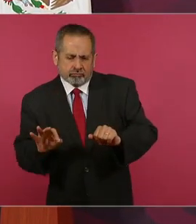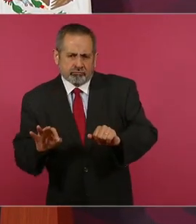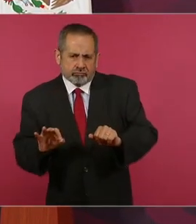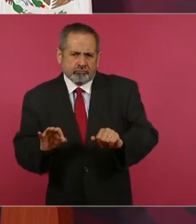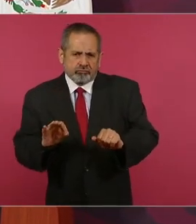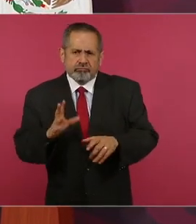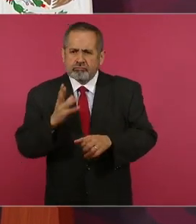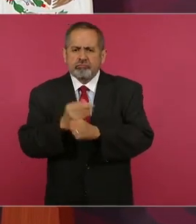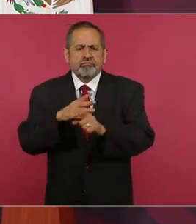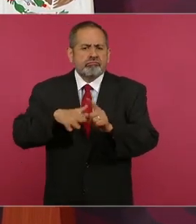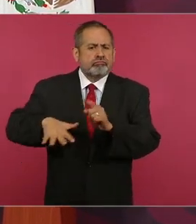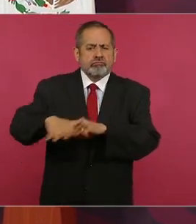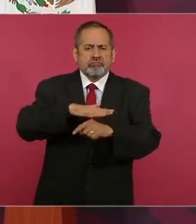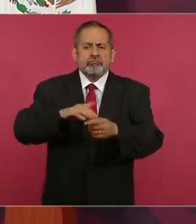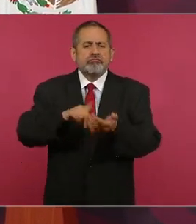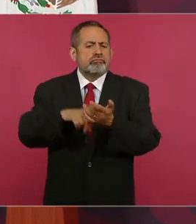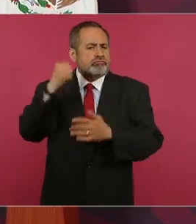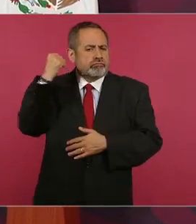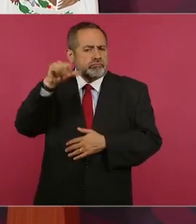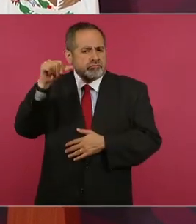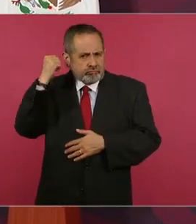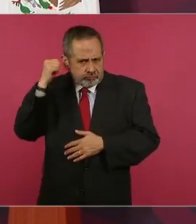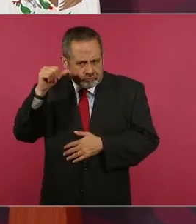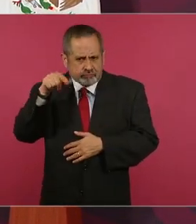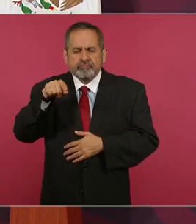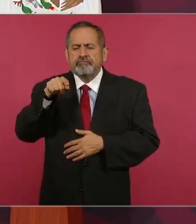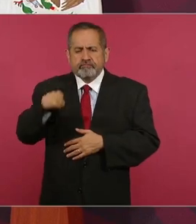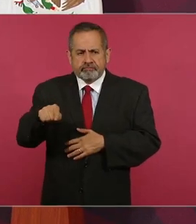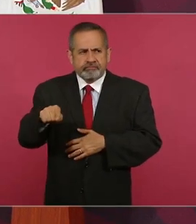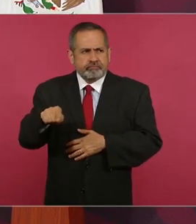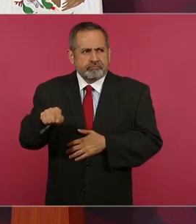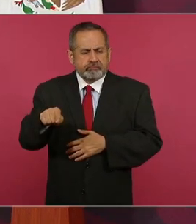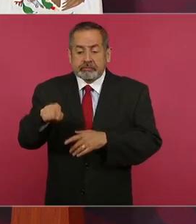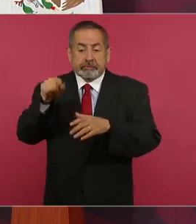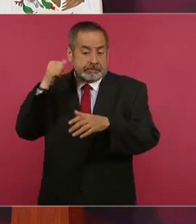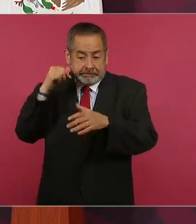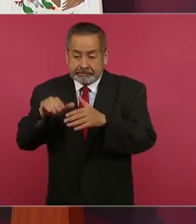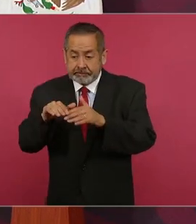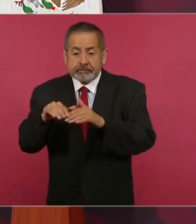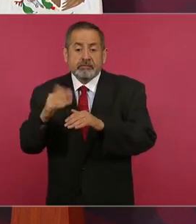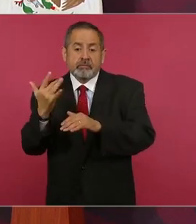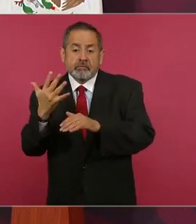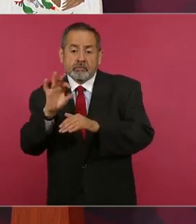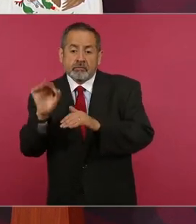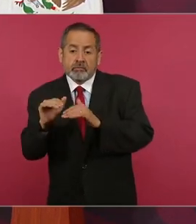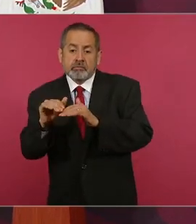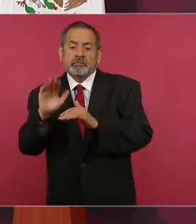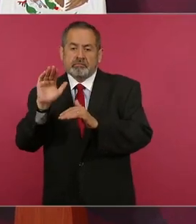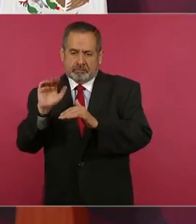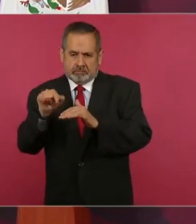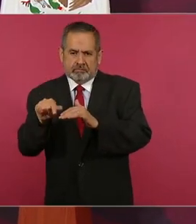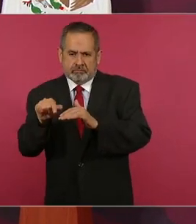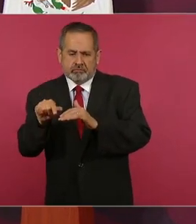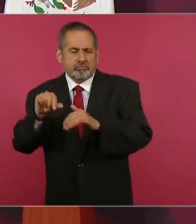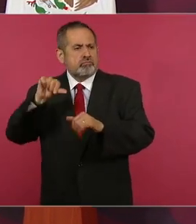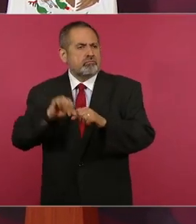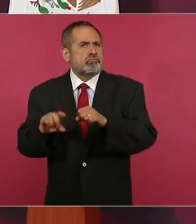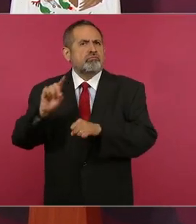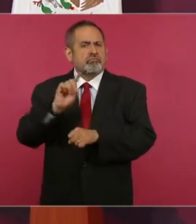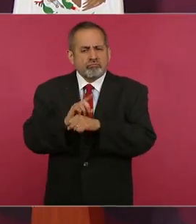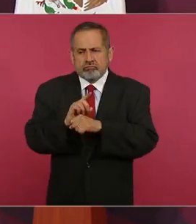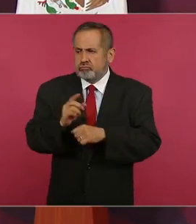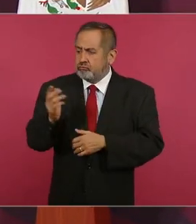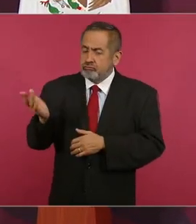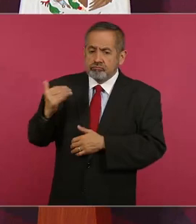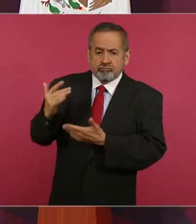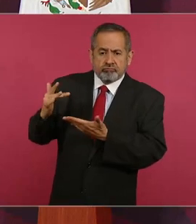En el área de Acapulco estamos arriba del 50, la ciudad. Sí. El día de hoy vamos a recibir el